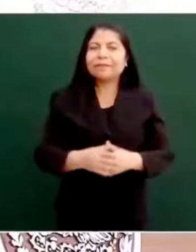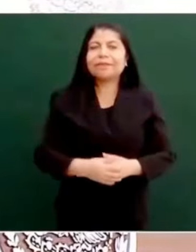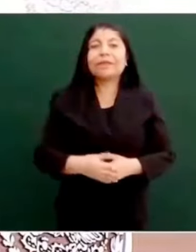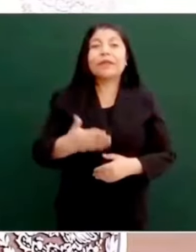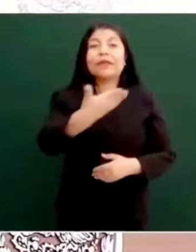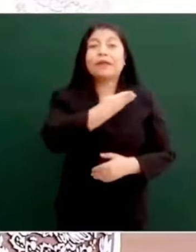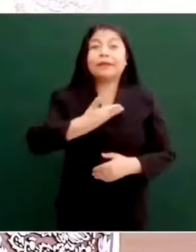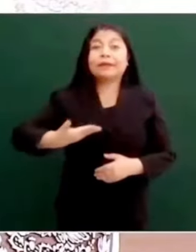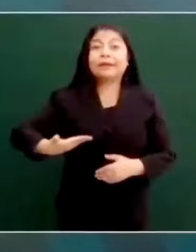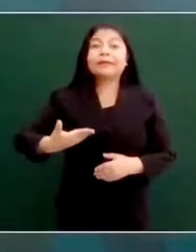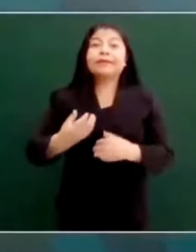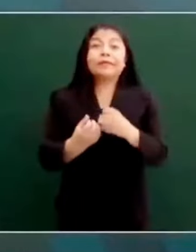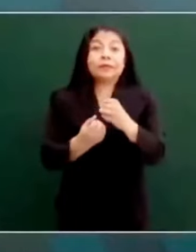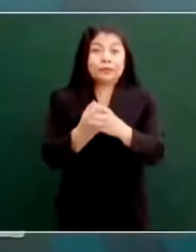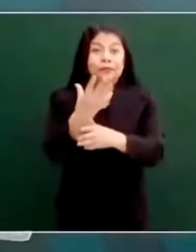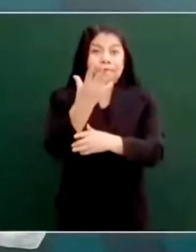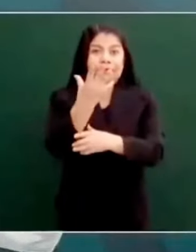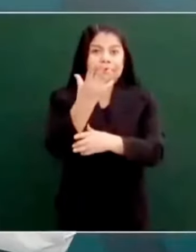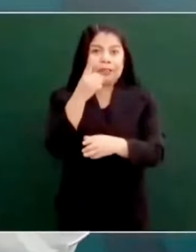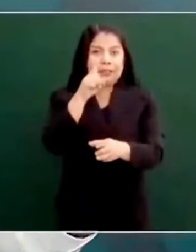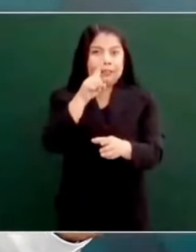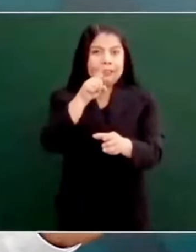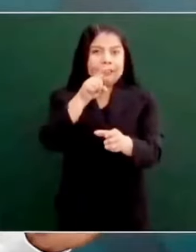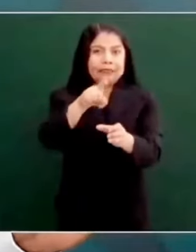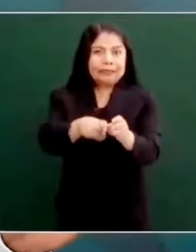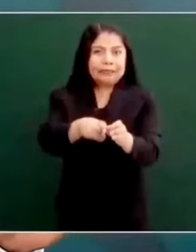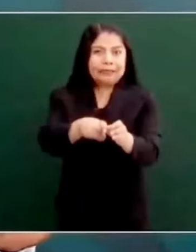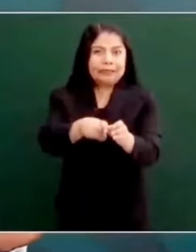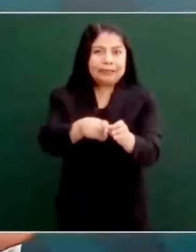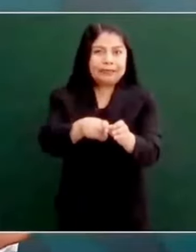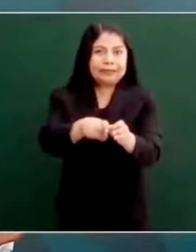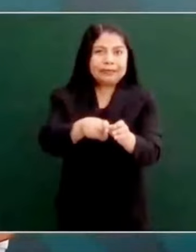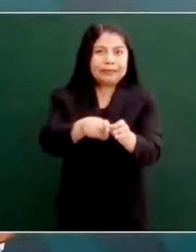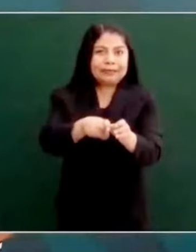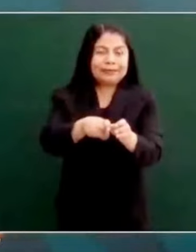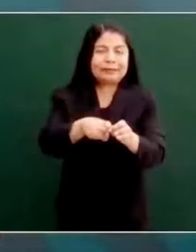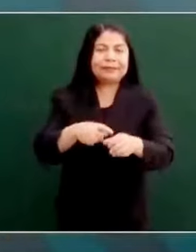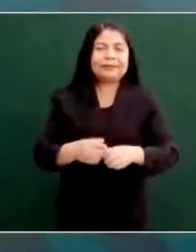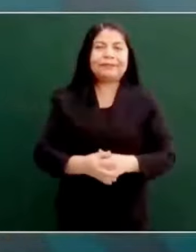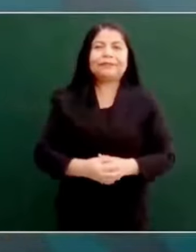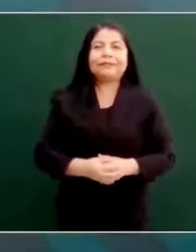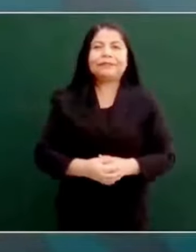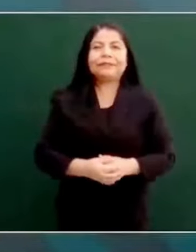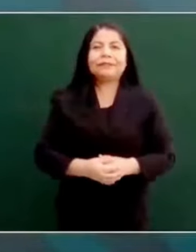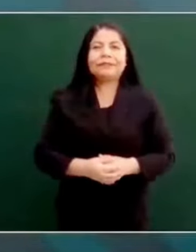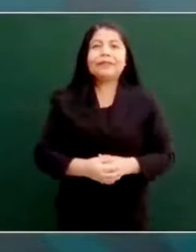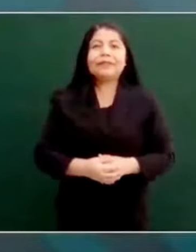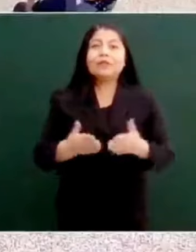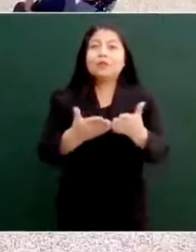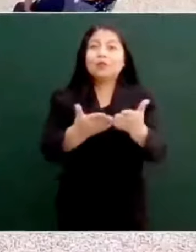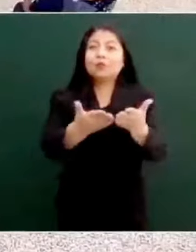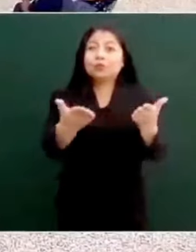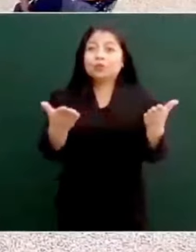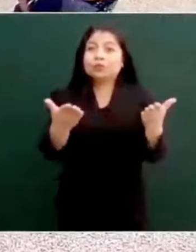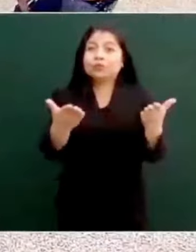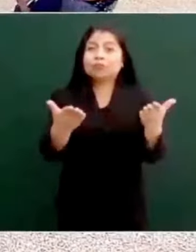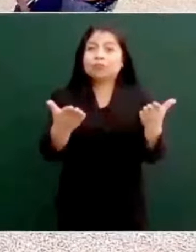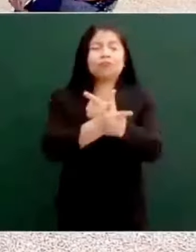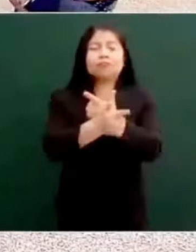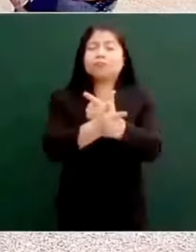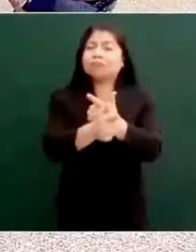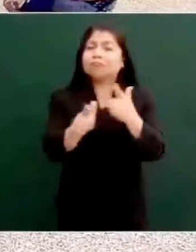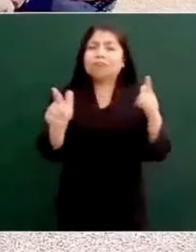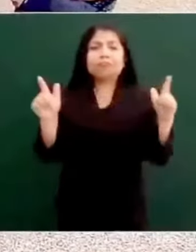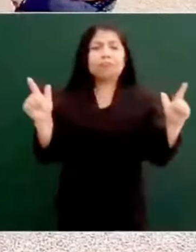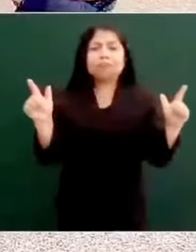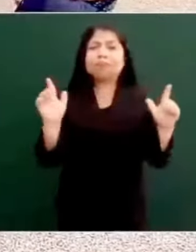son autónomos, claro que hay